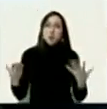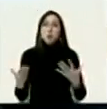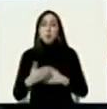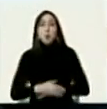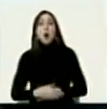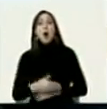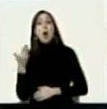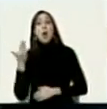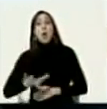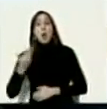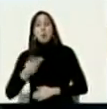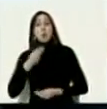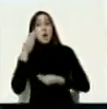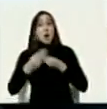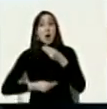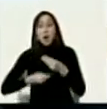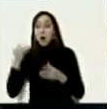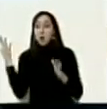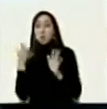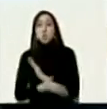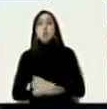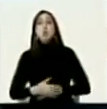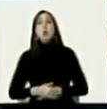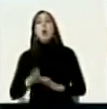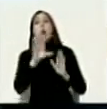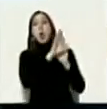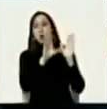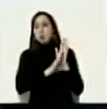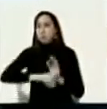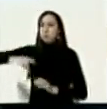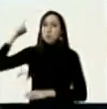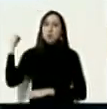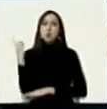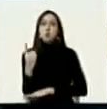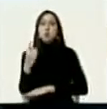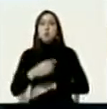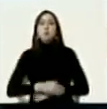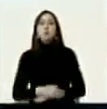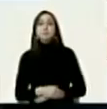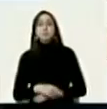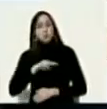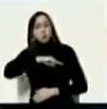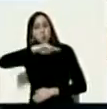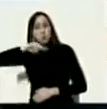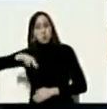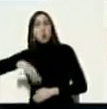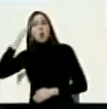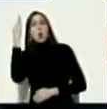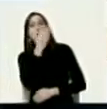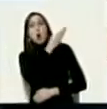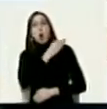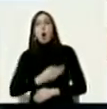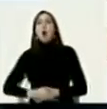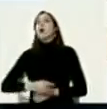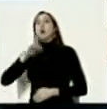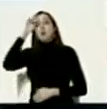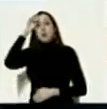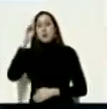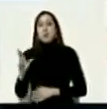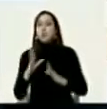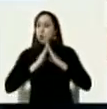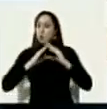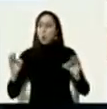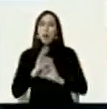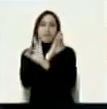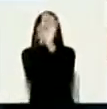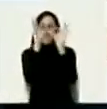fundamental que se hace bajo el amparo de la constitución de la república bolivariana de venezuela las partes nos comprometemos al respeto absoluto de todos los elementos de